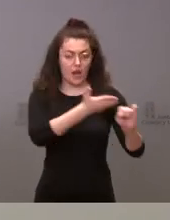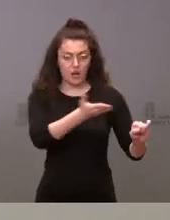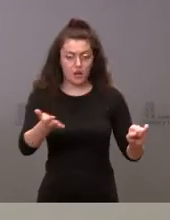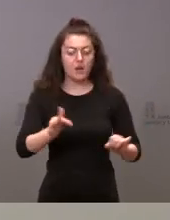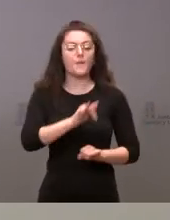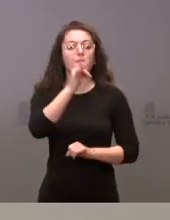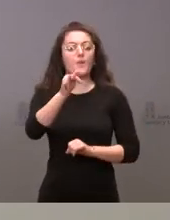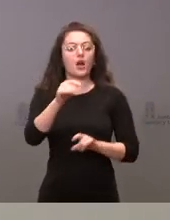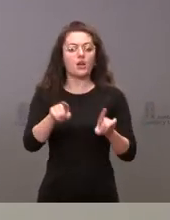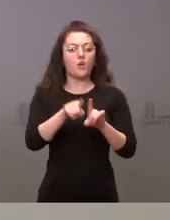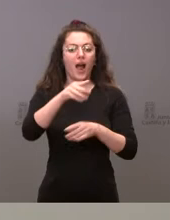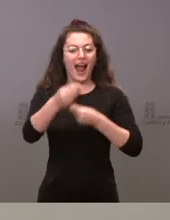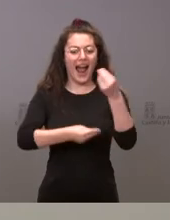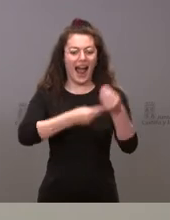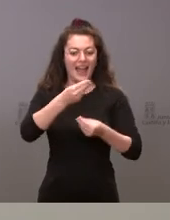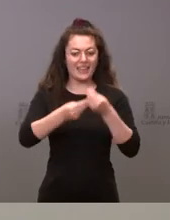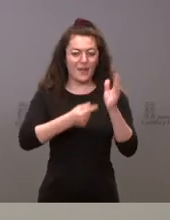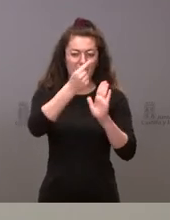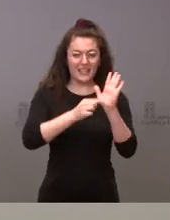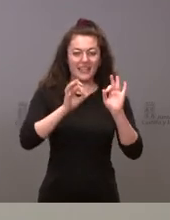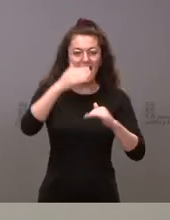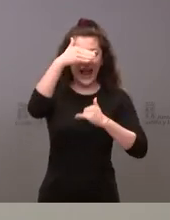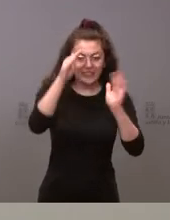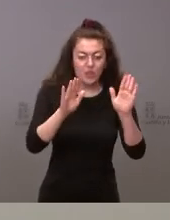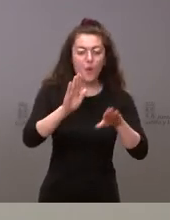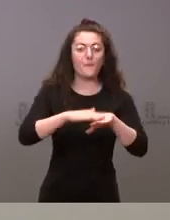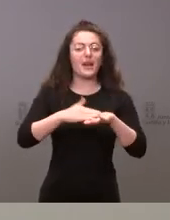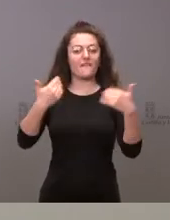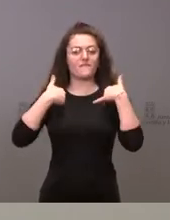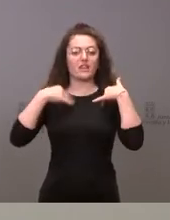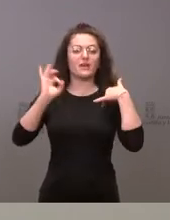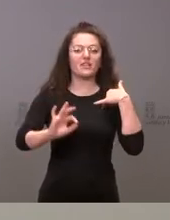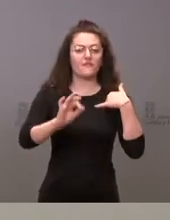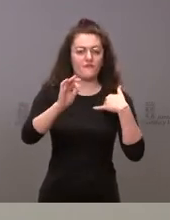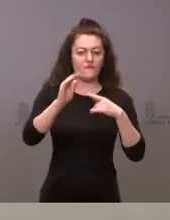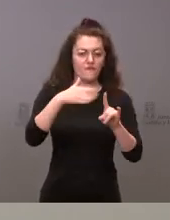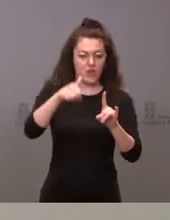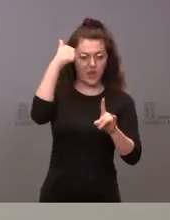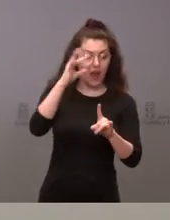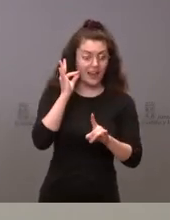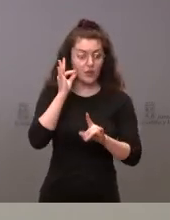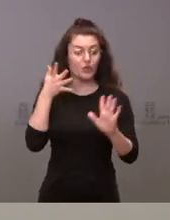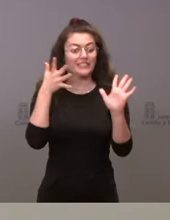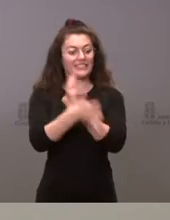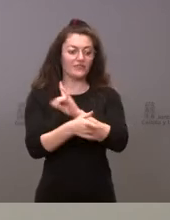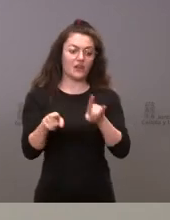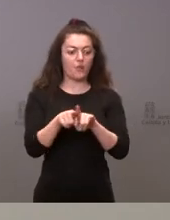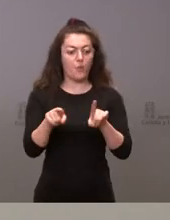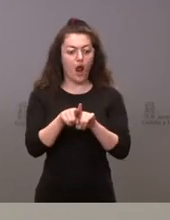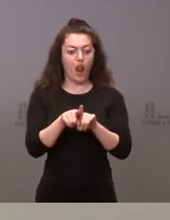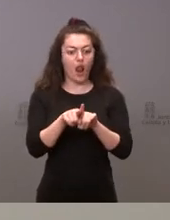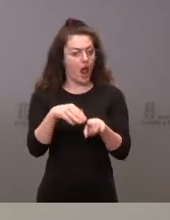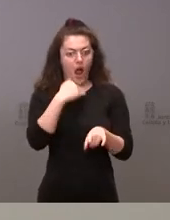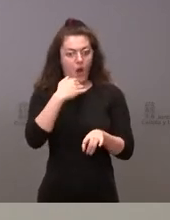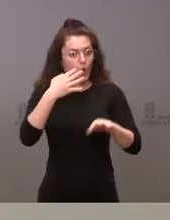a las víctimas de violencia de género y por tanto garantizar este aspecto como una cuestión esencial de nuestra comunidad